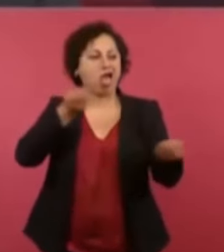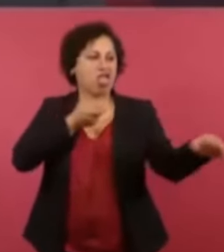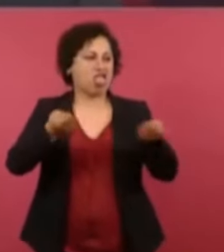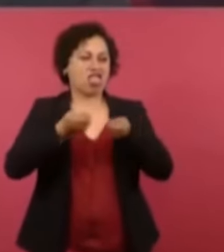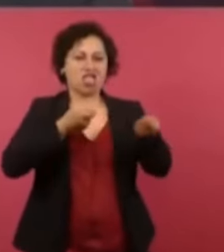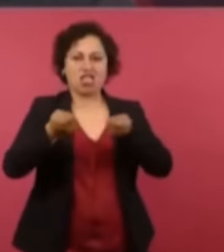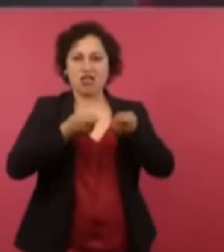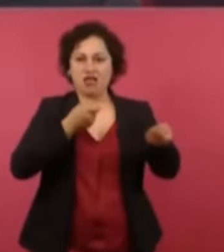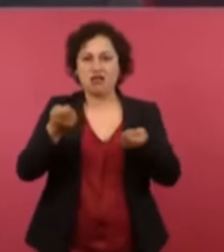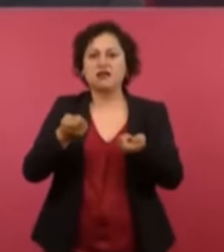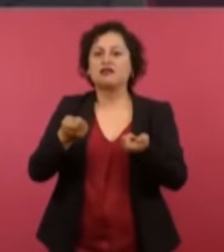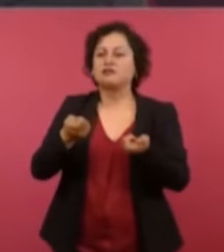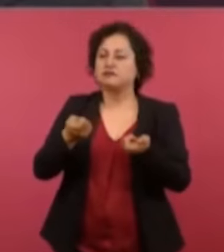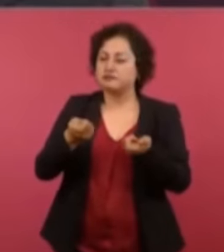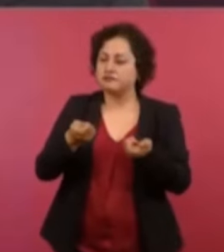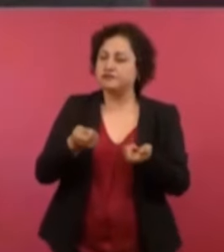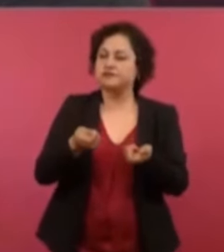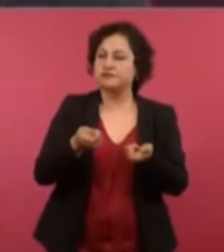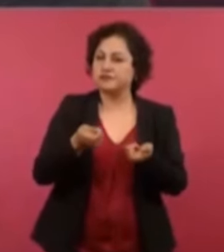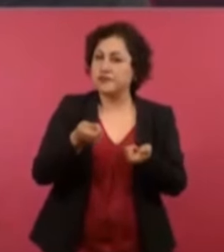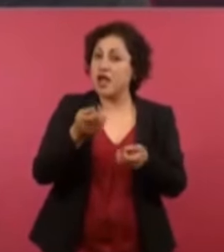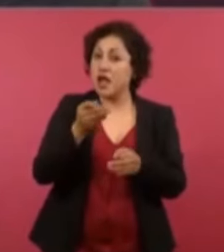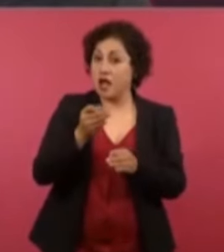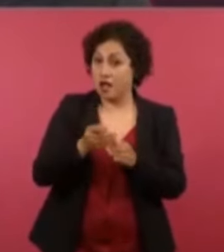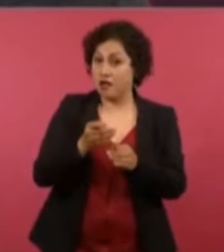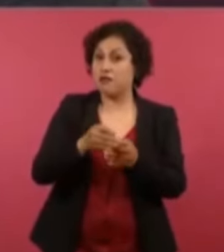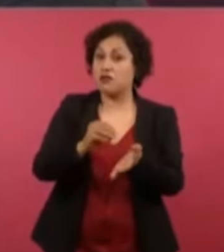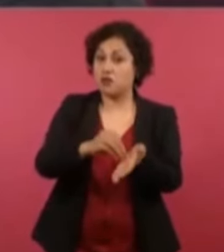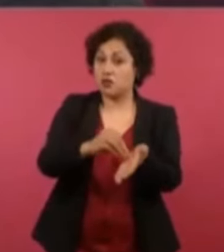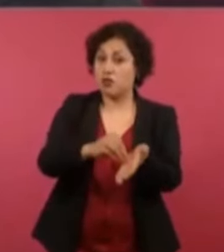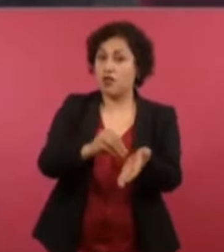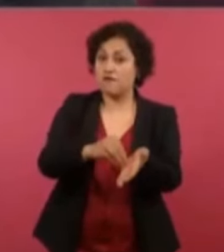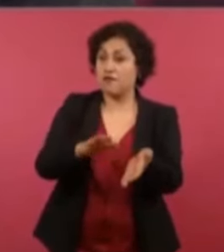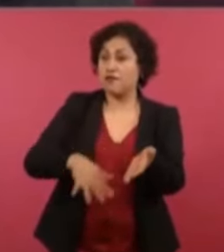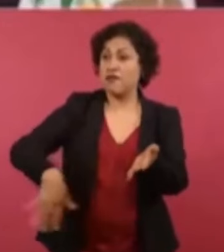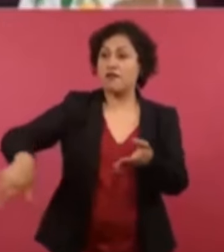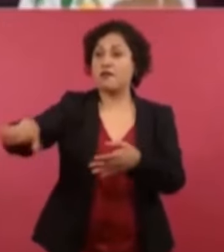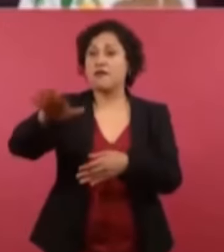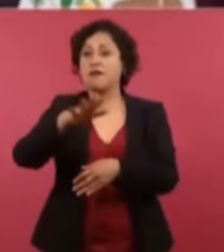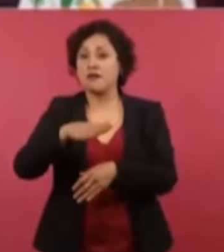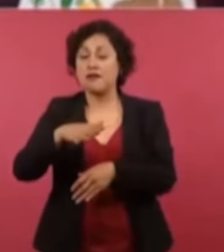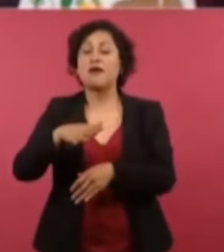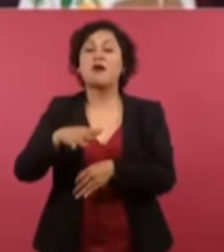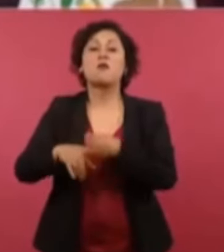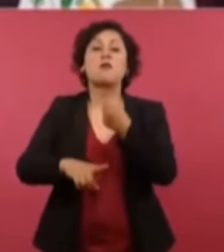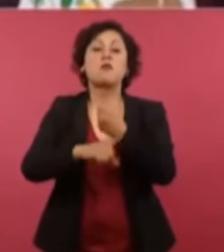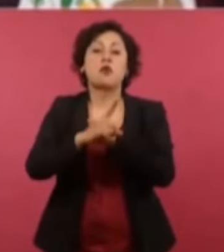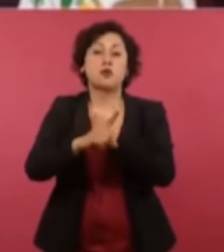es el Estado con más problemas por conflictos agrarios,